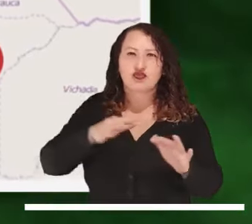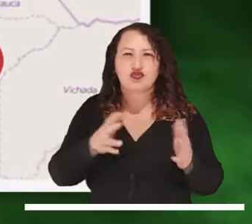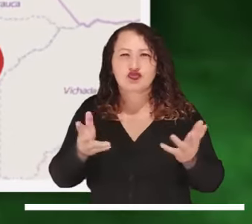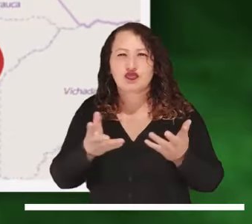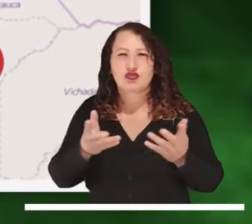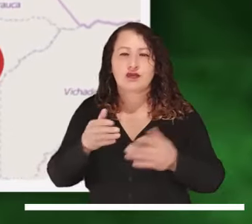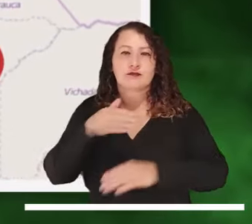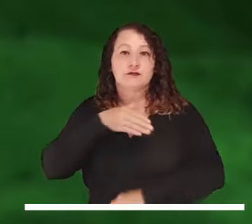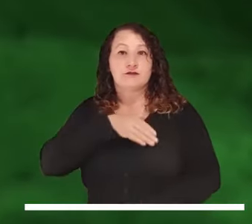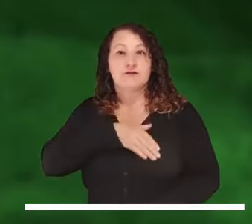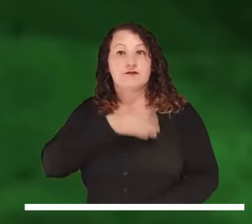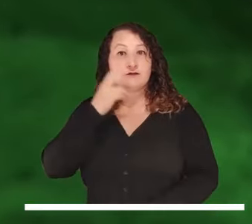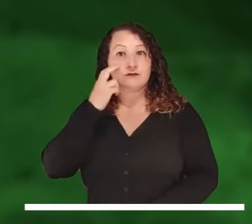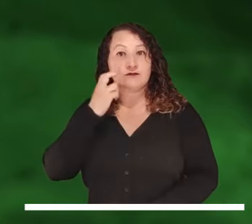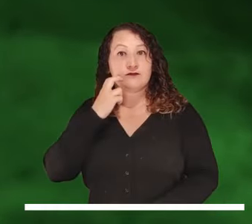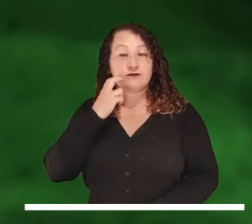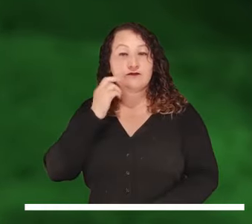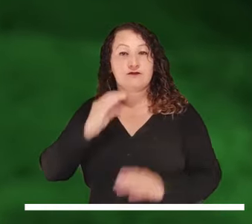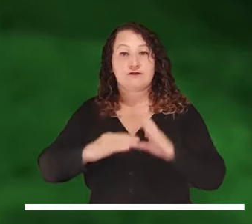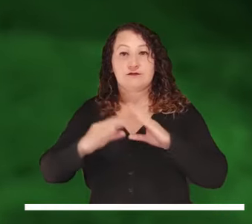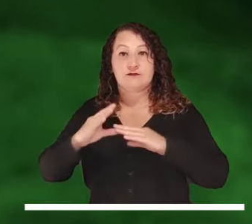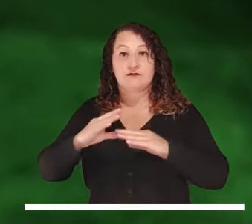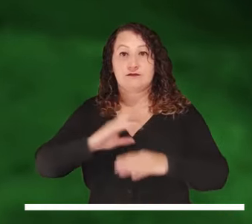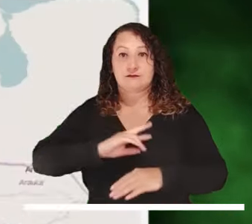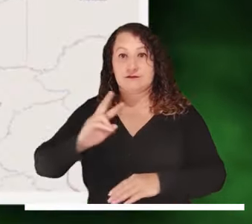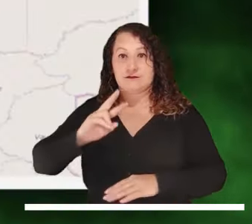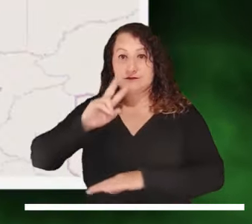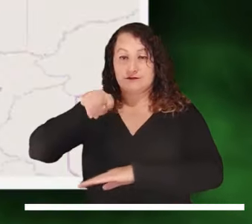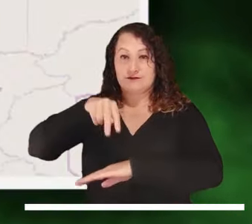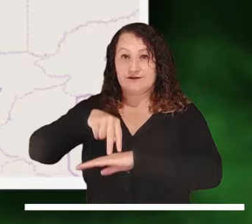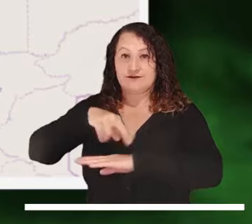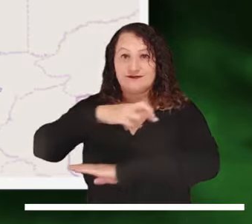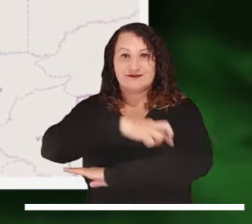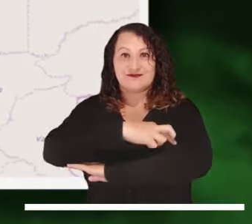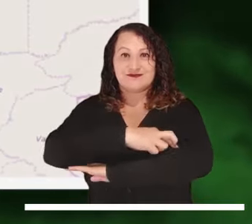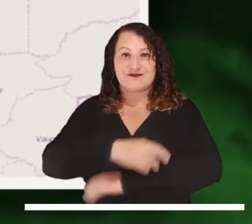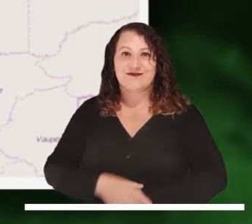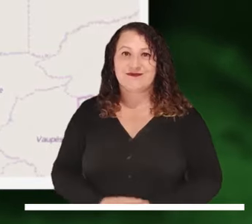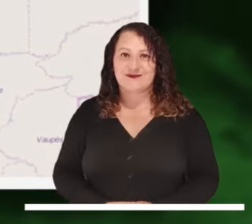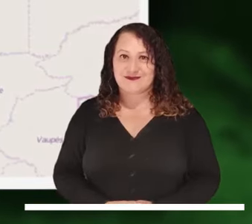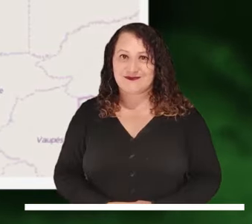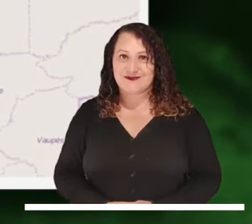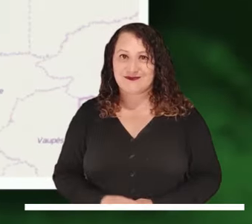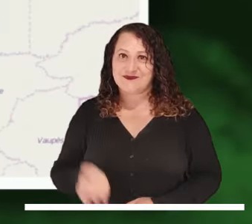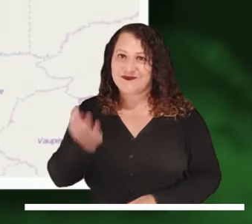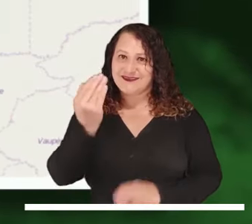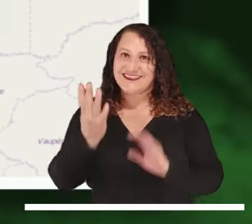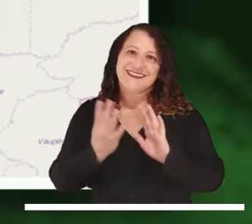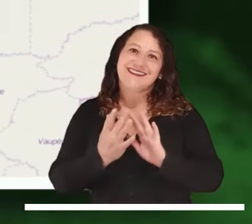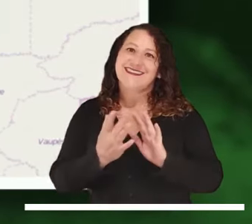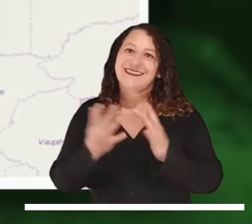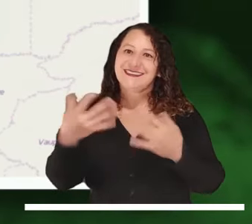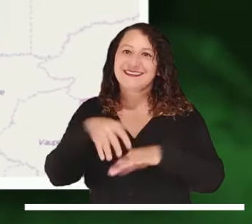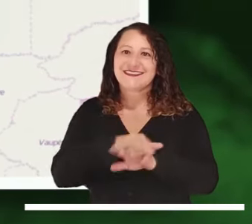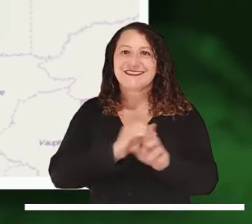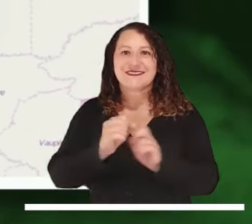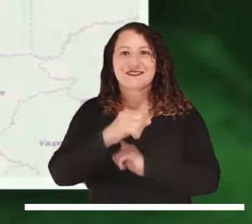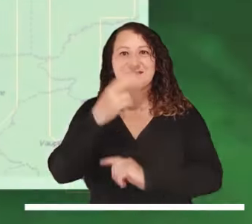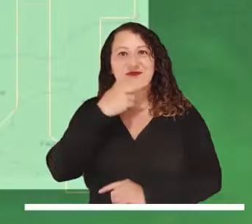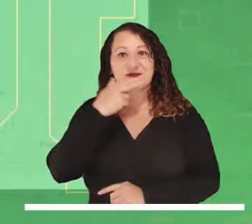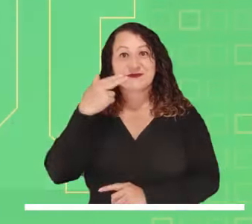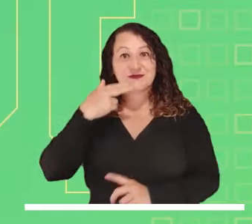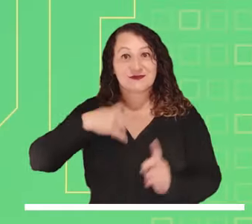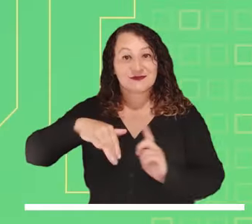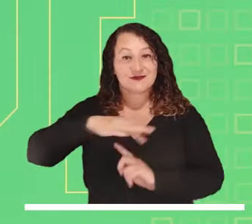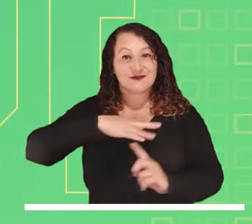Recomendamos estar atentos a los posibles deslizamientos en Bolívar, Chocó, Cauca, Valle del Cauca, Nariño y